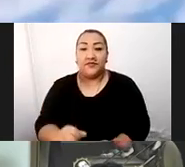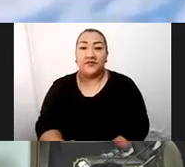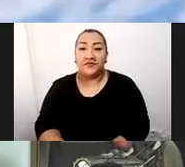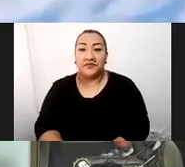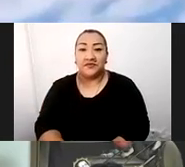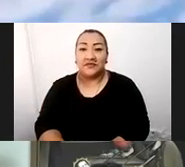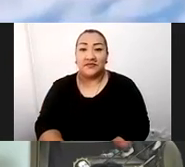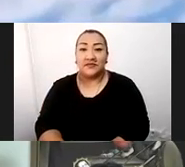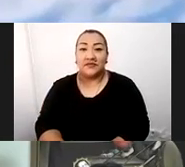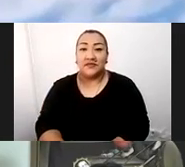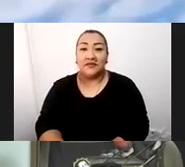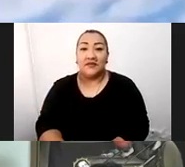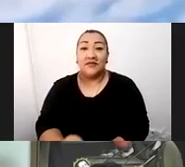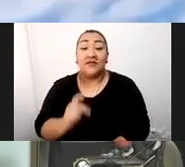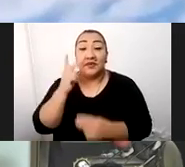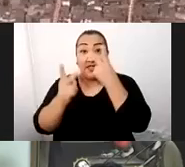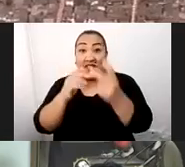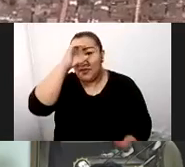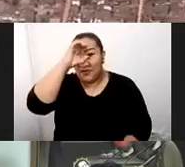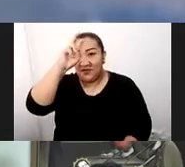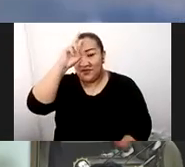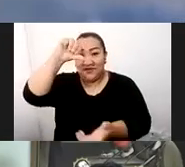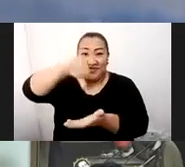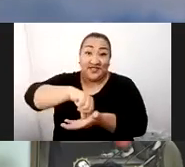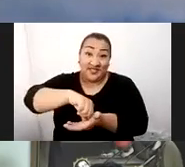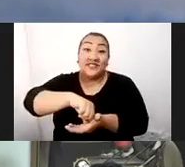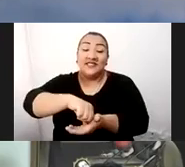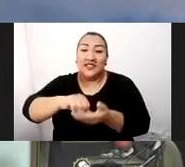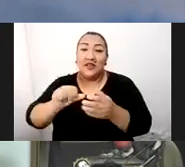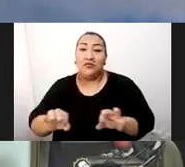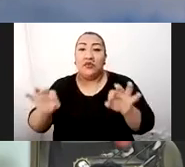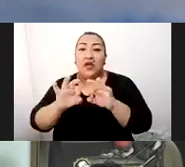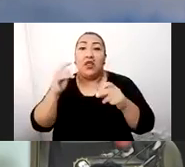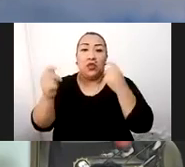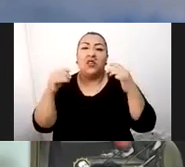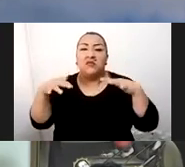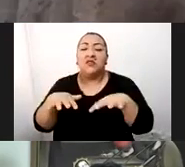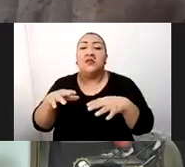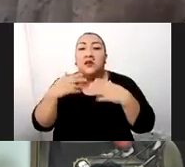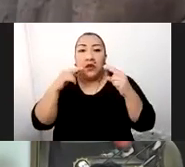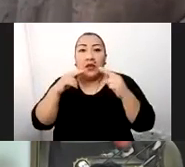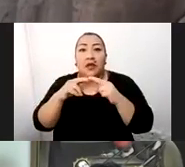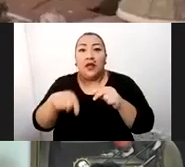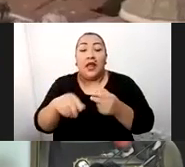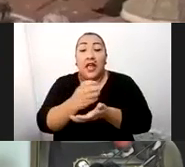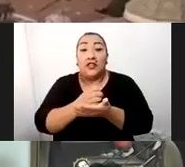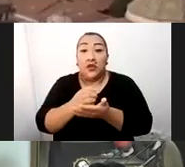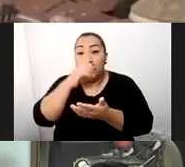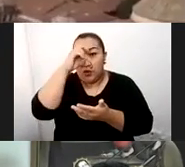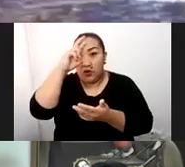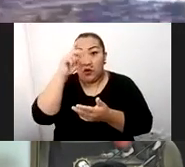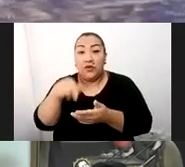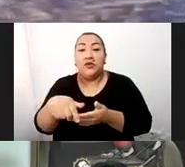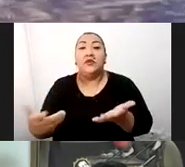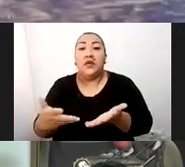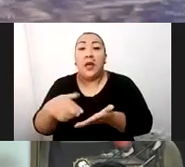Visita Cusco Entre los atractivos turísticos podemos encontrar en la ciudad del Cusco, la Plaza de